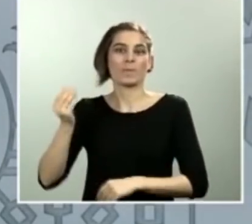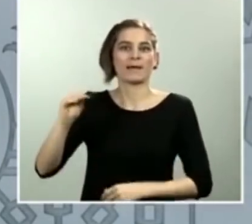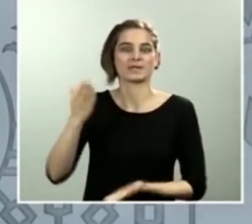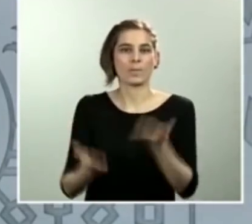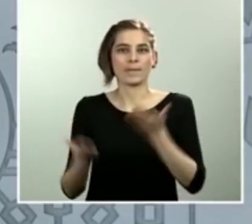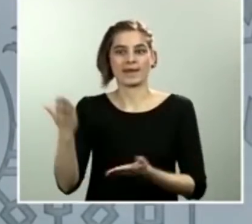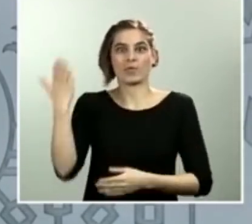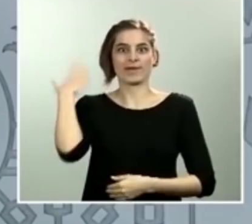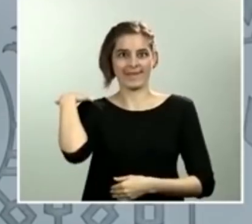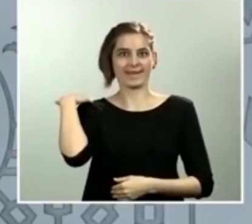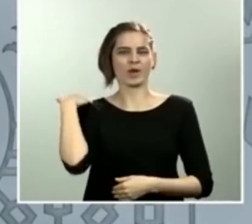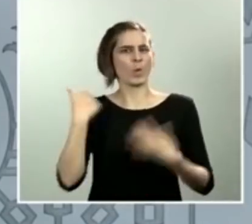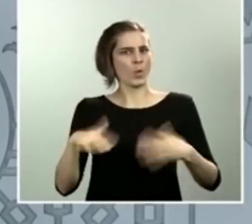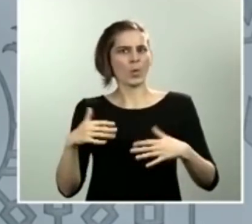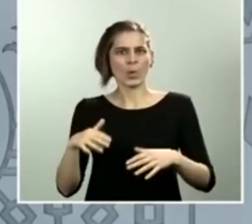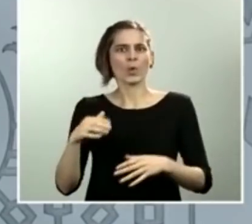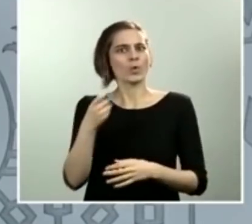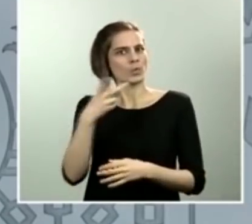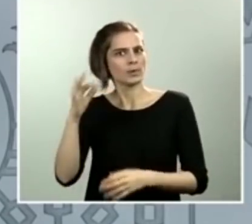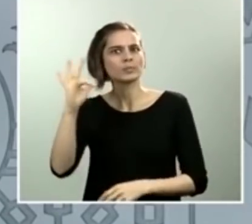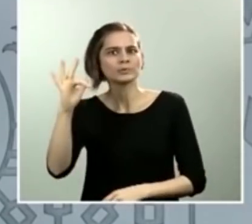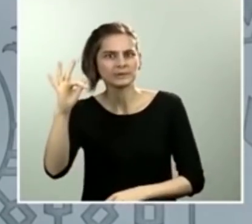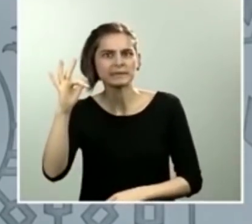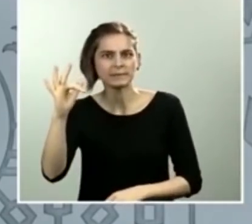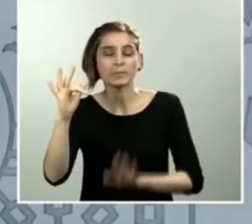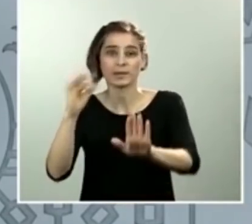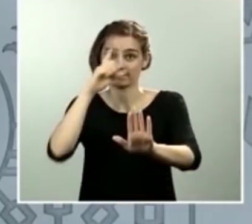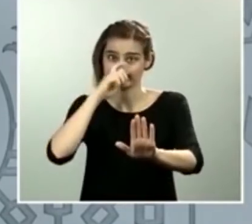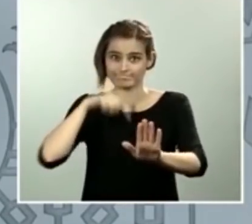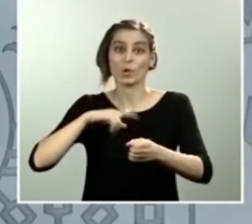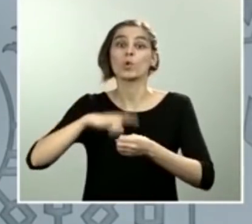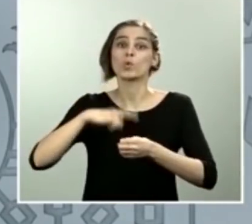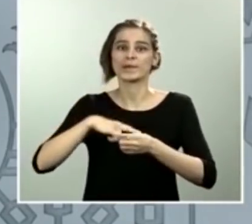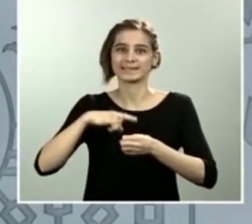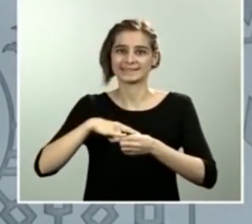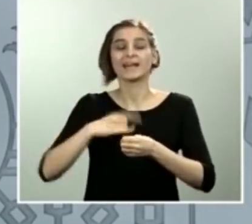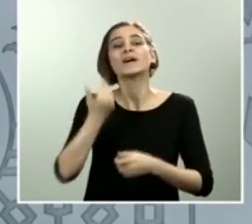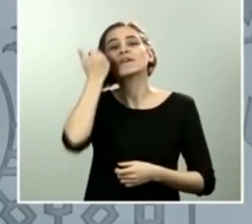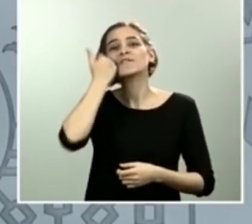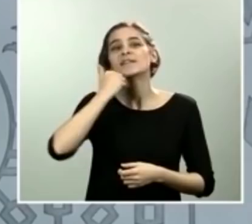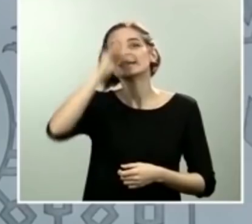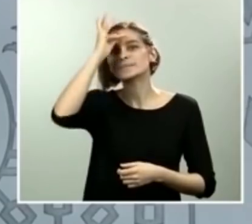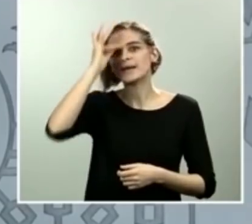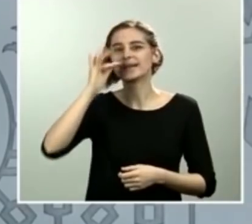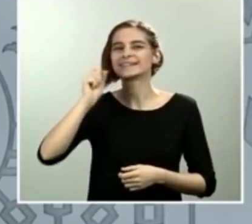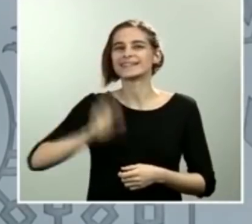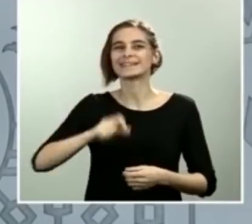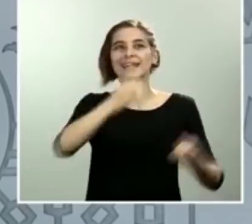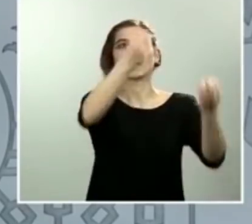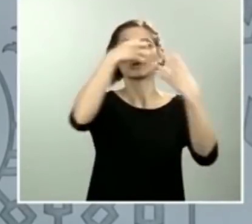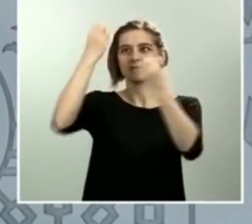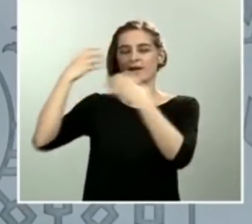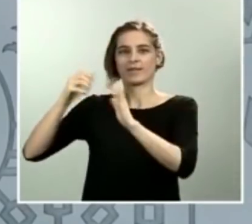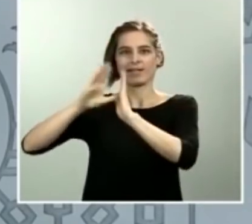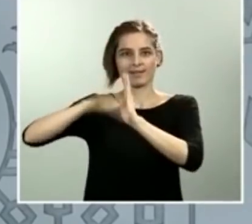ayer. Es una cifra muy buena, pero recuerden, hoy es lunes, los fines de semana siempre hay algunos retrasos de notificación que tenemos que valorar